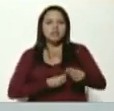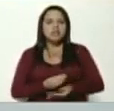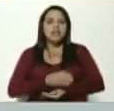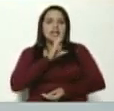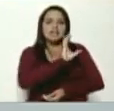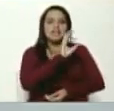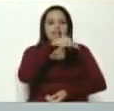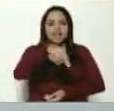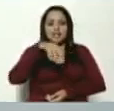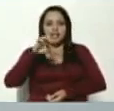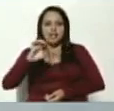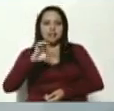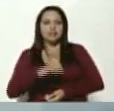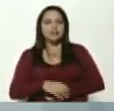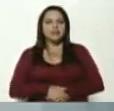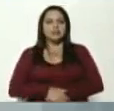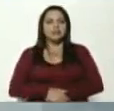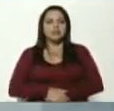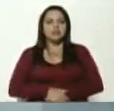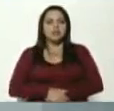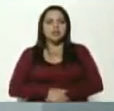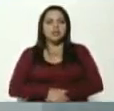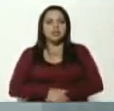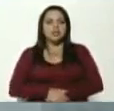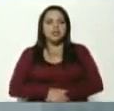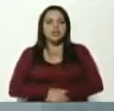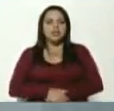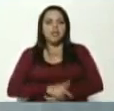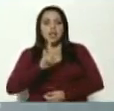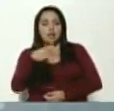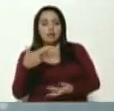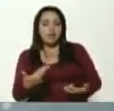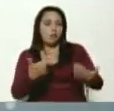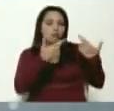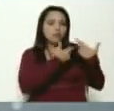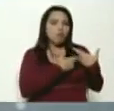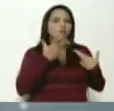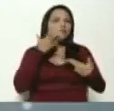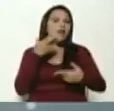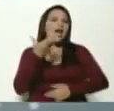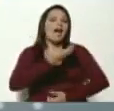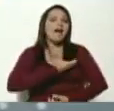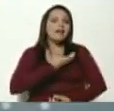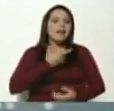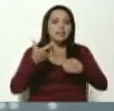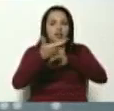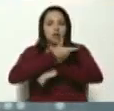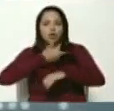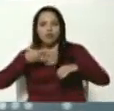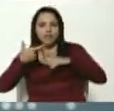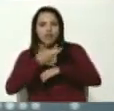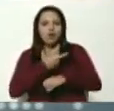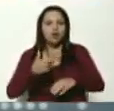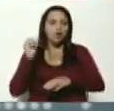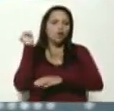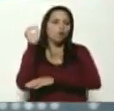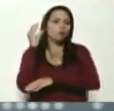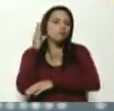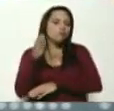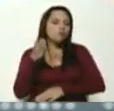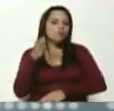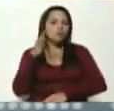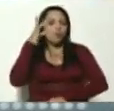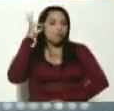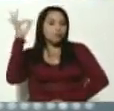Nacional Electoral, y funcionarios, alcalde, gobernador, concejal, u